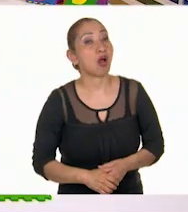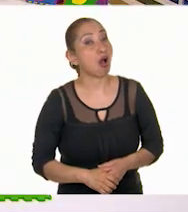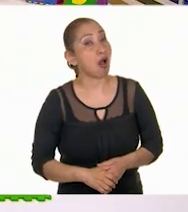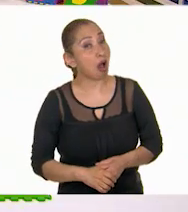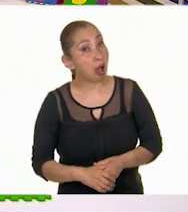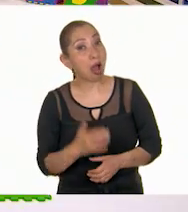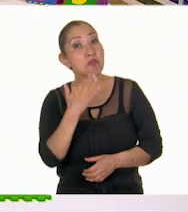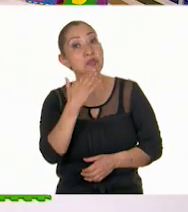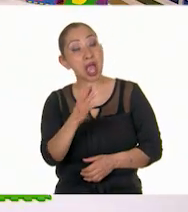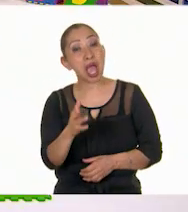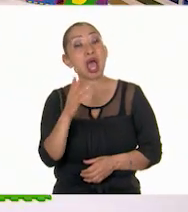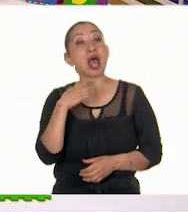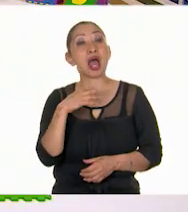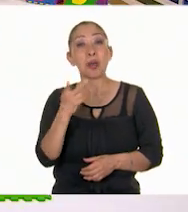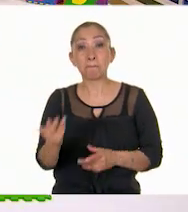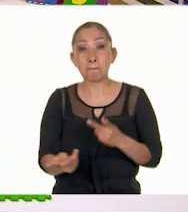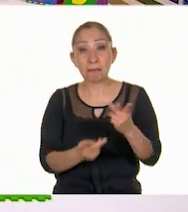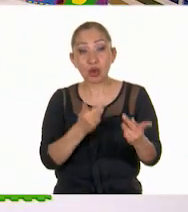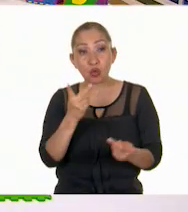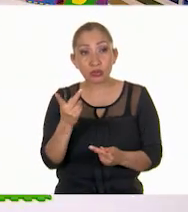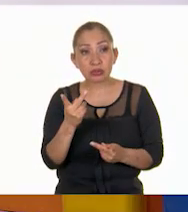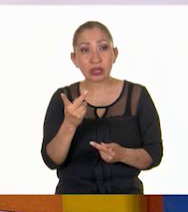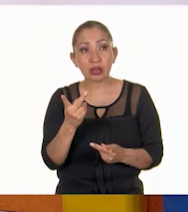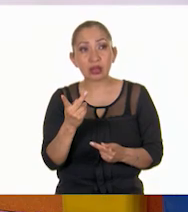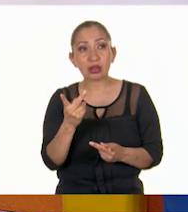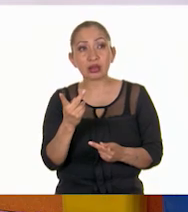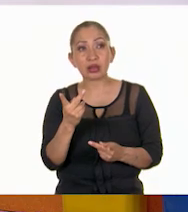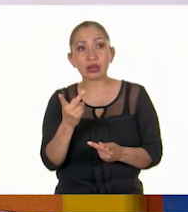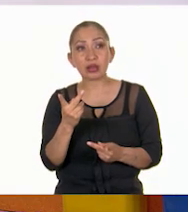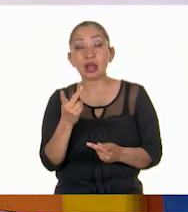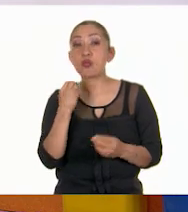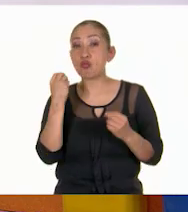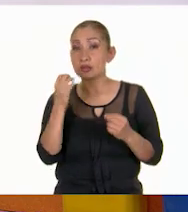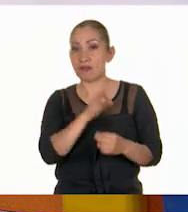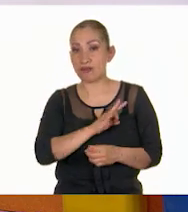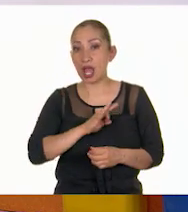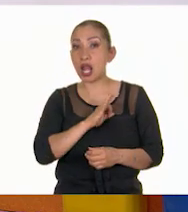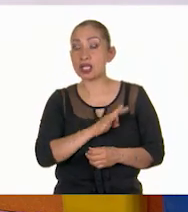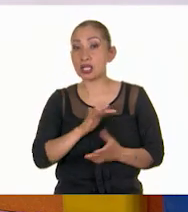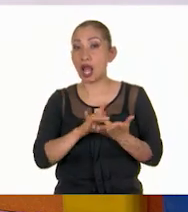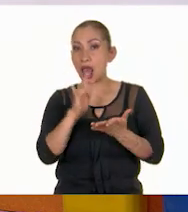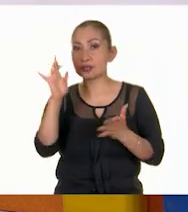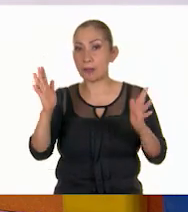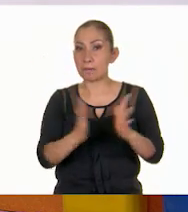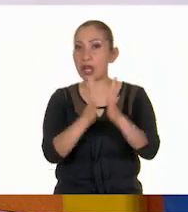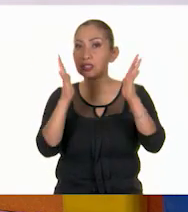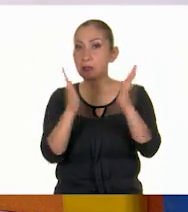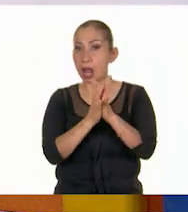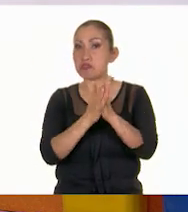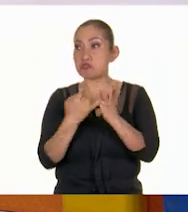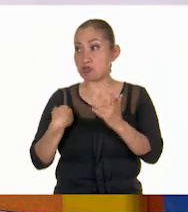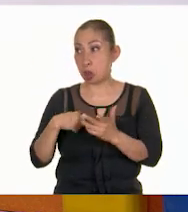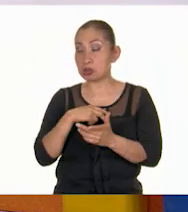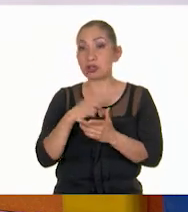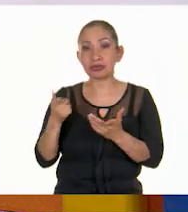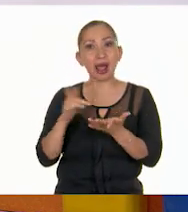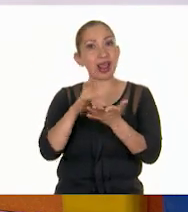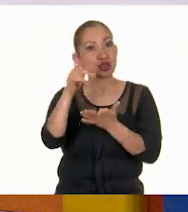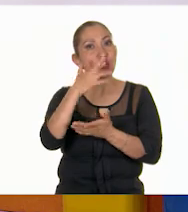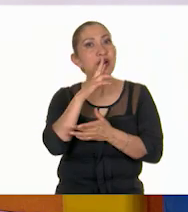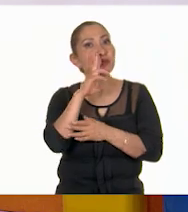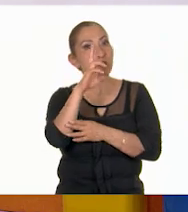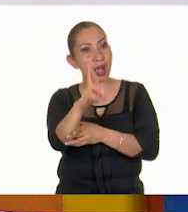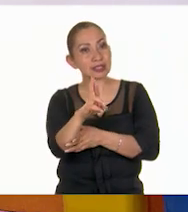¡Muy buena pregunta, David! Sí, sí. Muchas felicidades y gracias por participar con nosotros. Gracias a tu